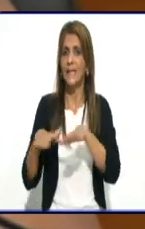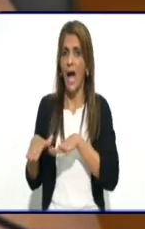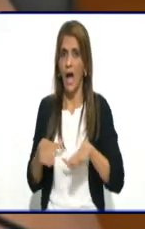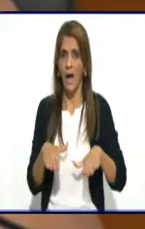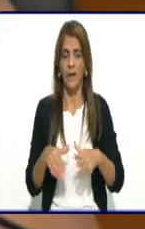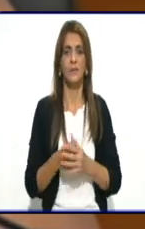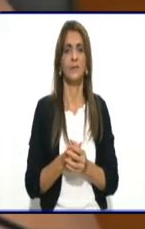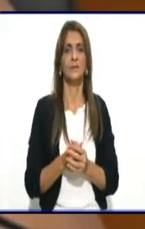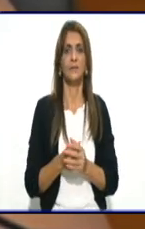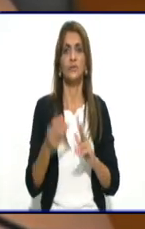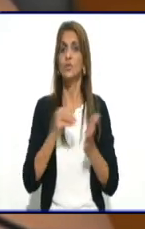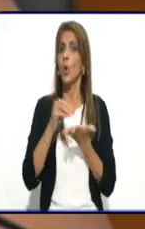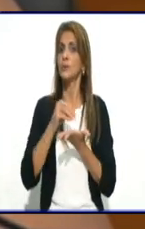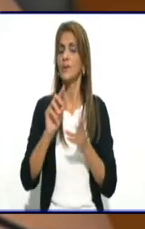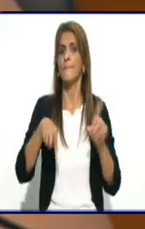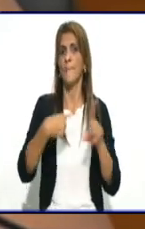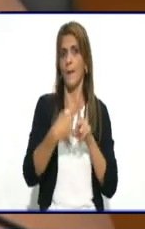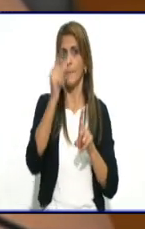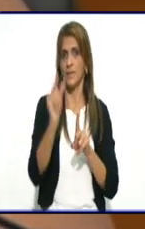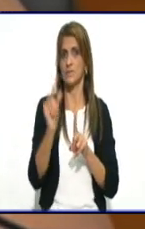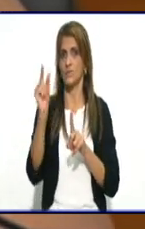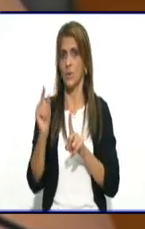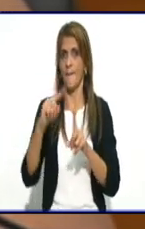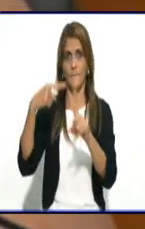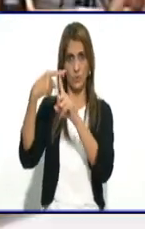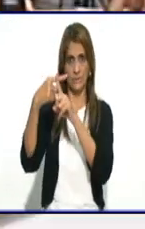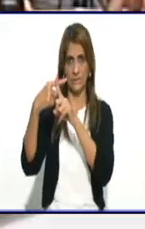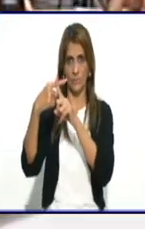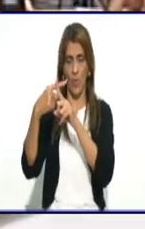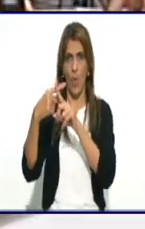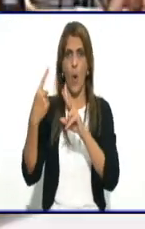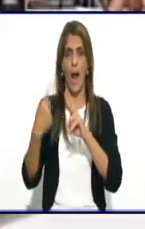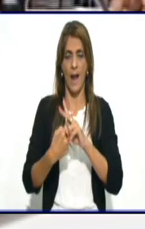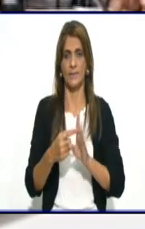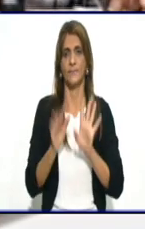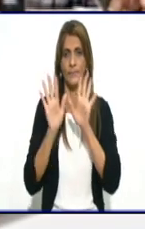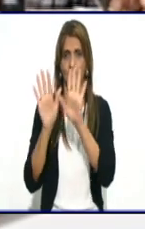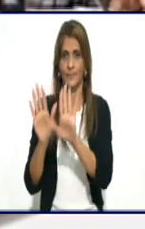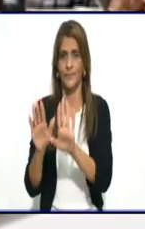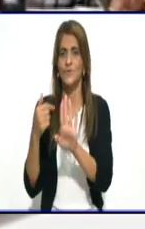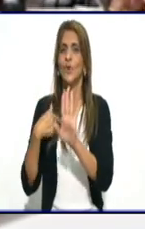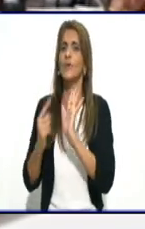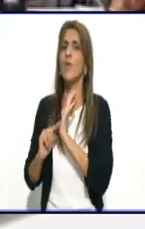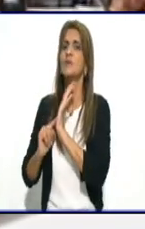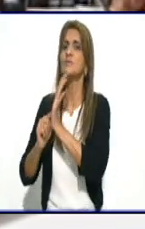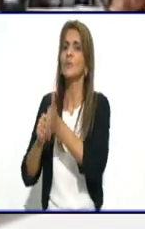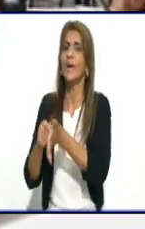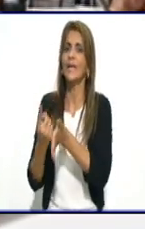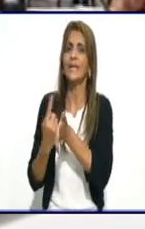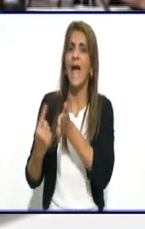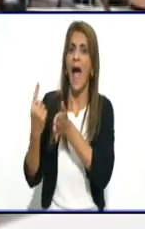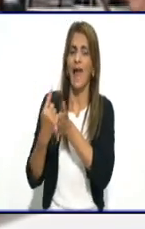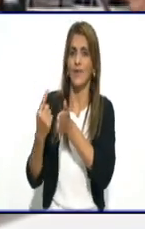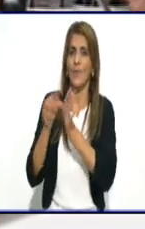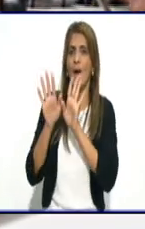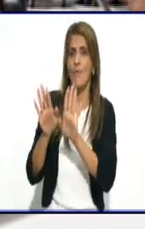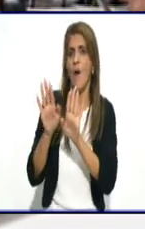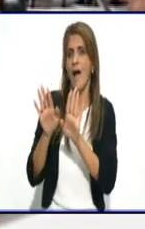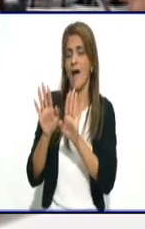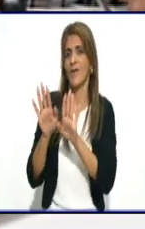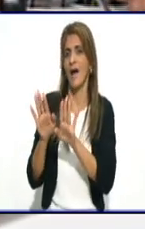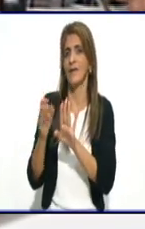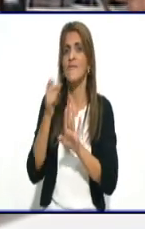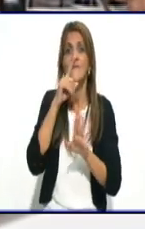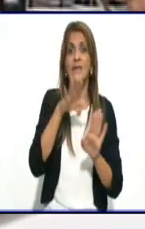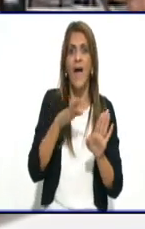aportan la mayor tasa de incidencia en nuestro municipio. Fíjate, Isabel, te voy a sugerir primero algo, fíjate, vamos a dejar para el final cuáles son las zonas